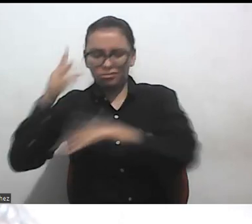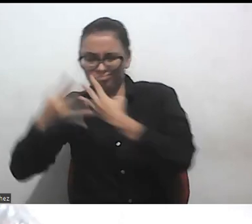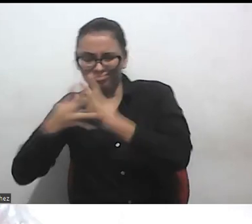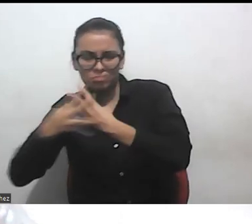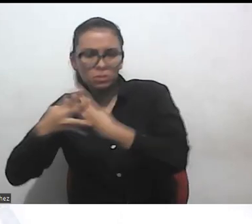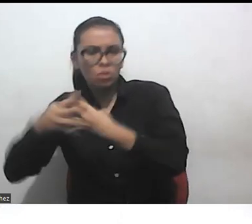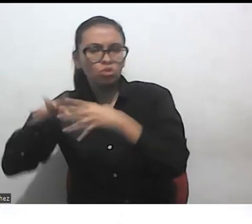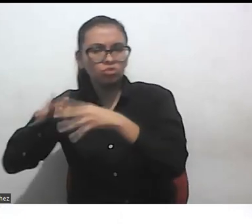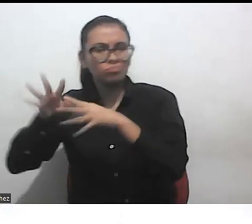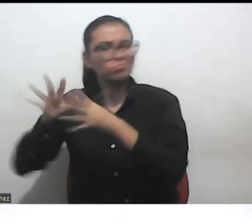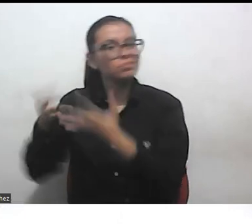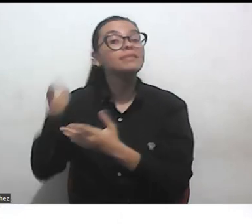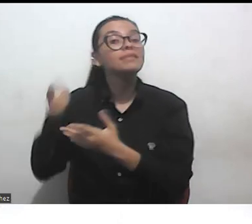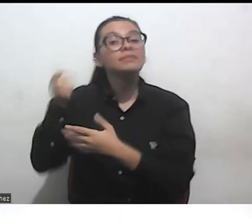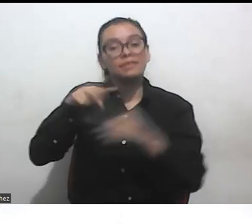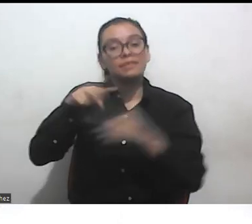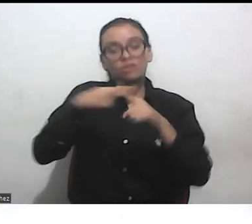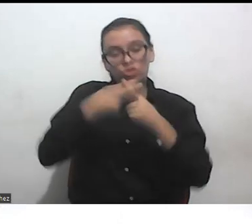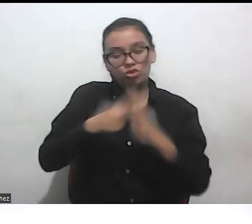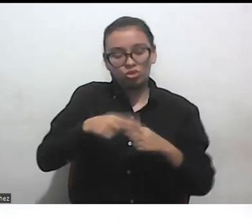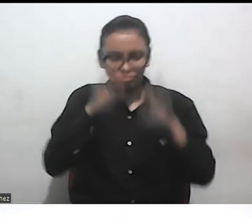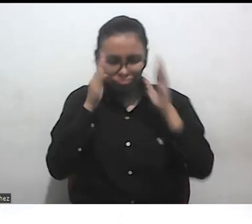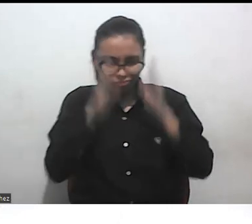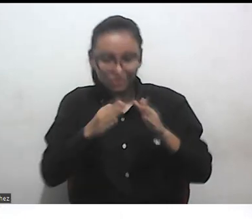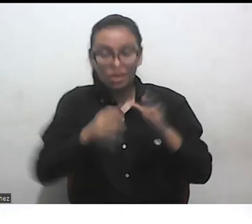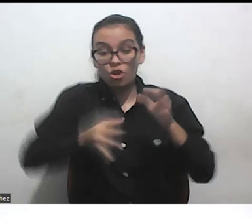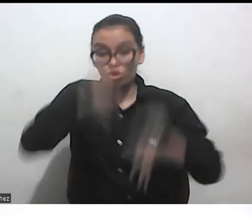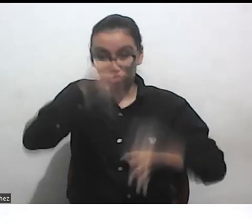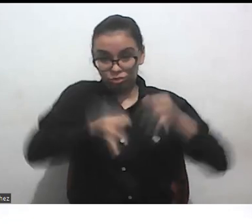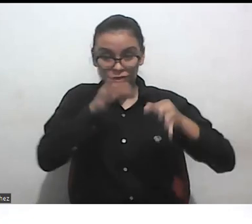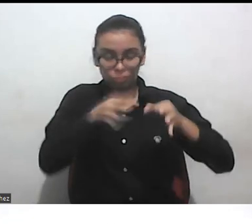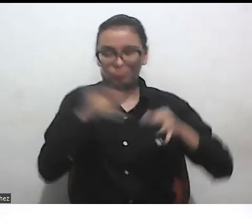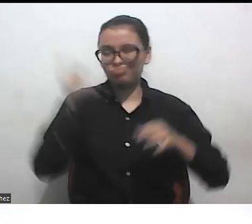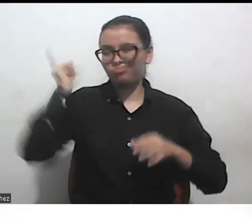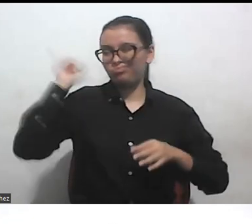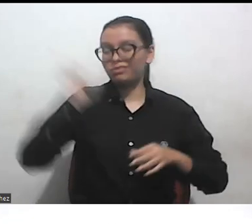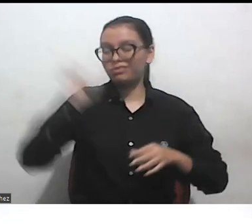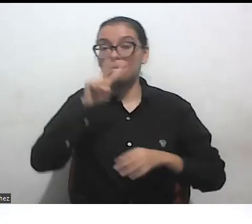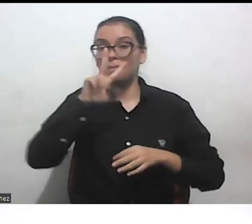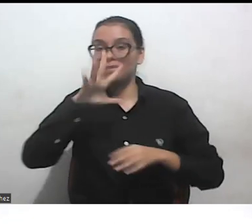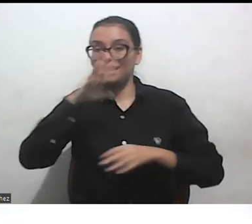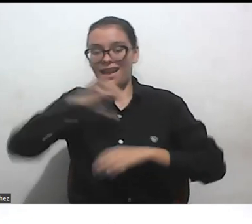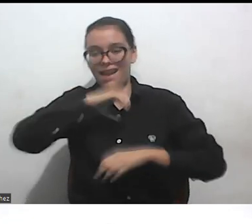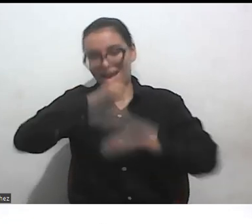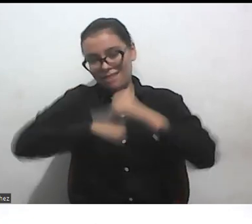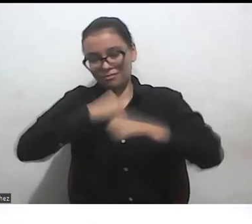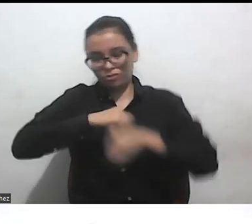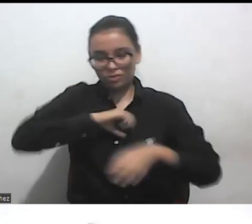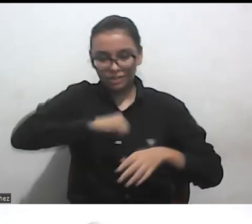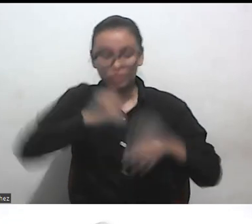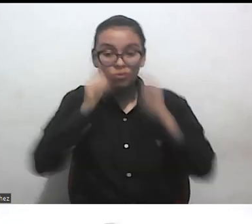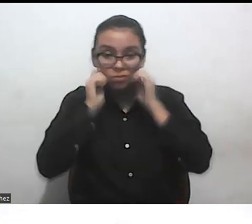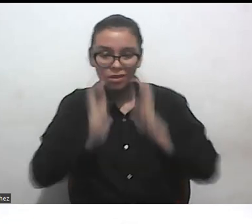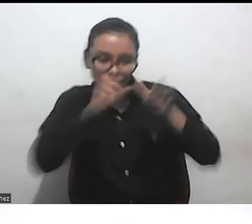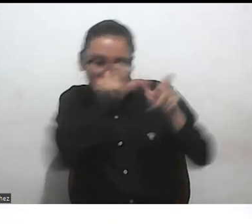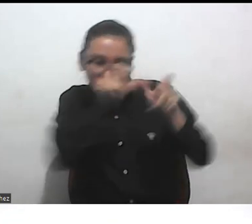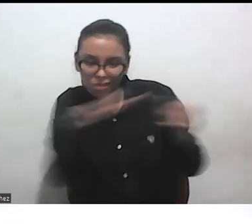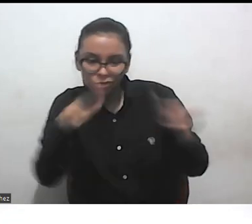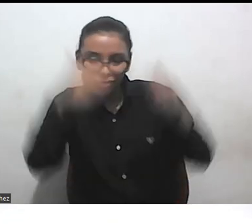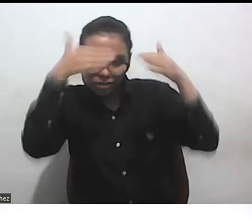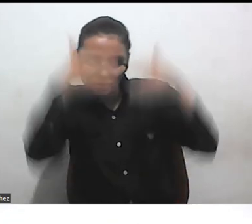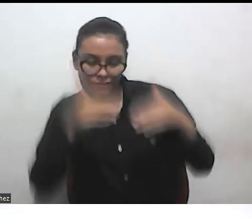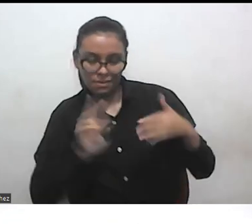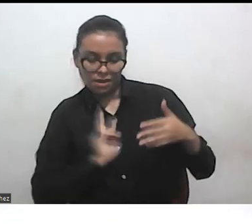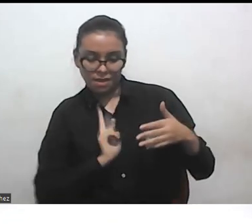Talleristas por la Justicia. Desde hace 25 años trabaja en Derechos Humanos de las Personas con Discapacidad, Personas Trans y